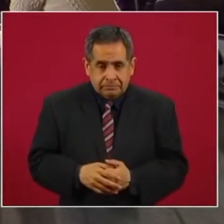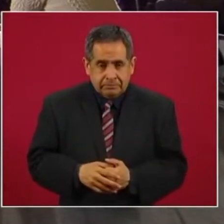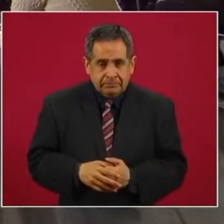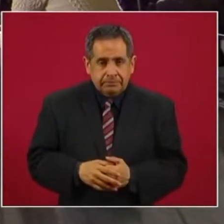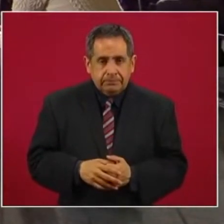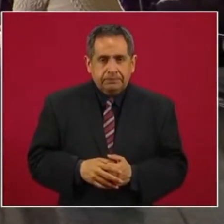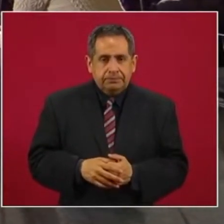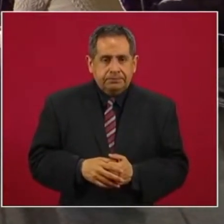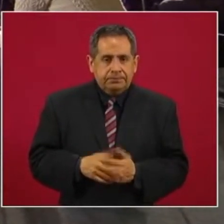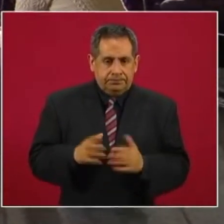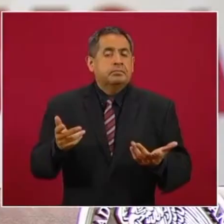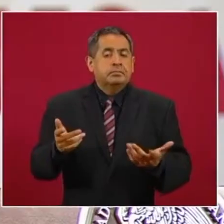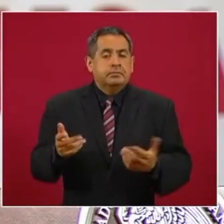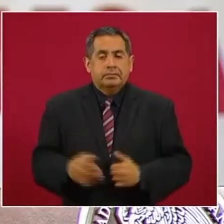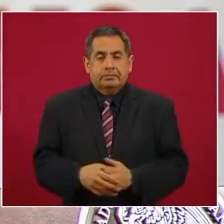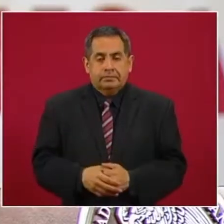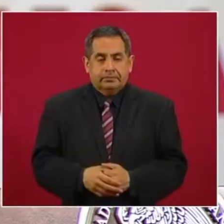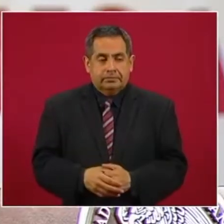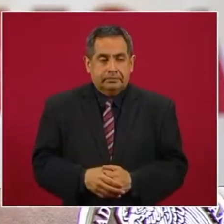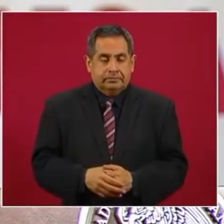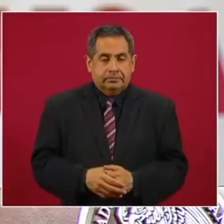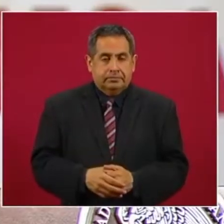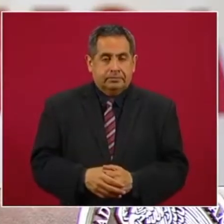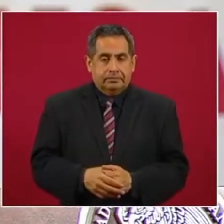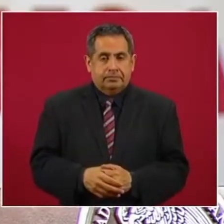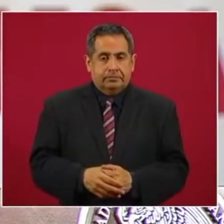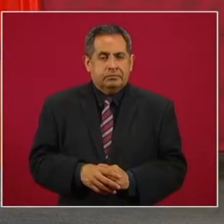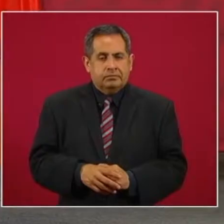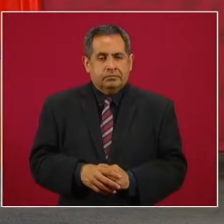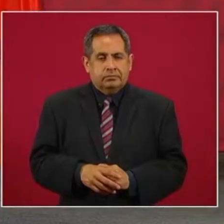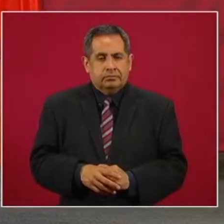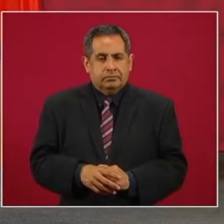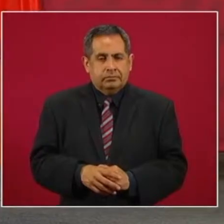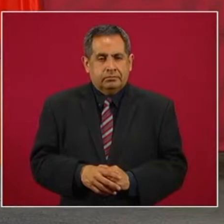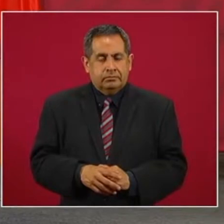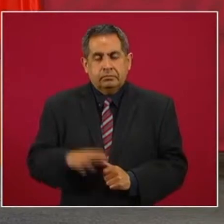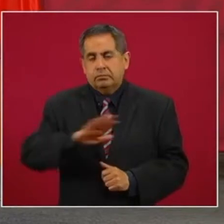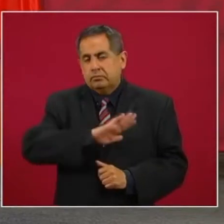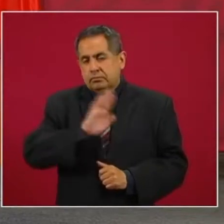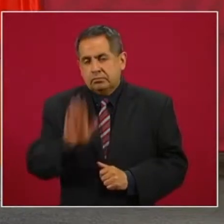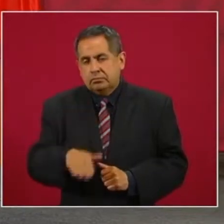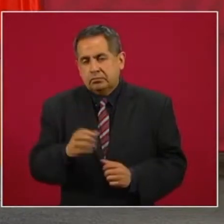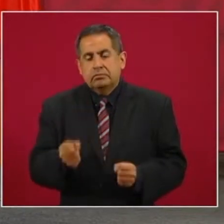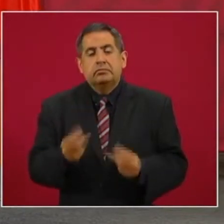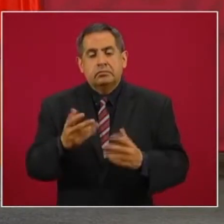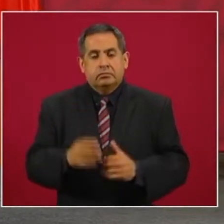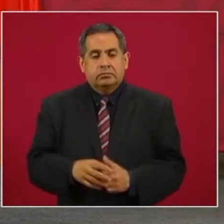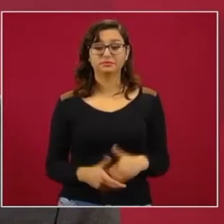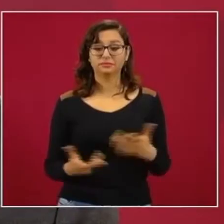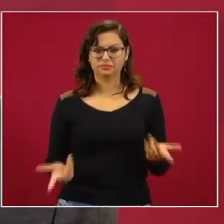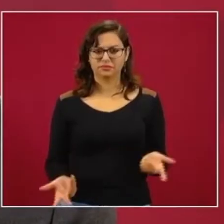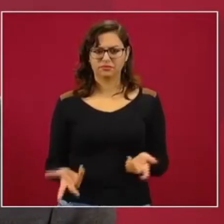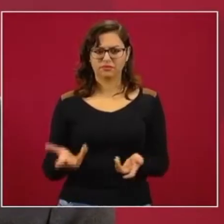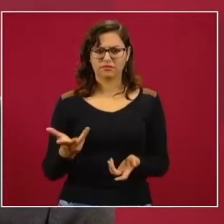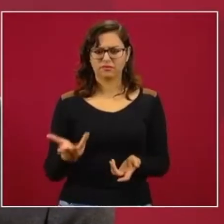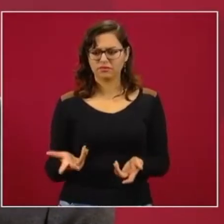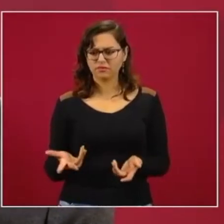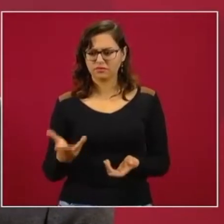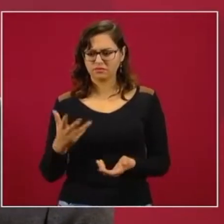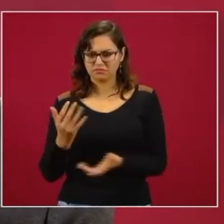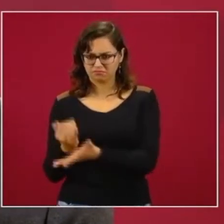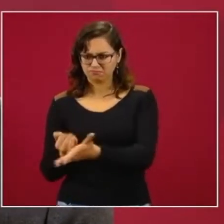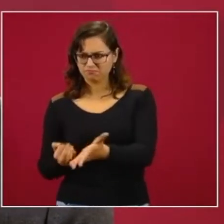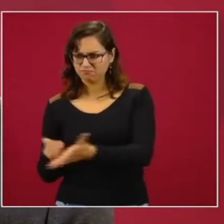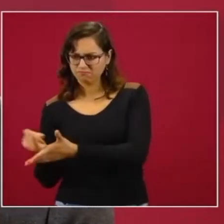De igual forma, durante la conferencia de prensa matutina, se presentó el reporte mensual de seguridad. Destacó el